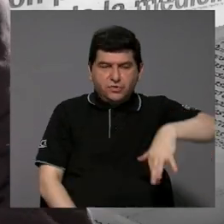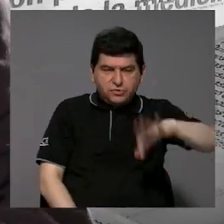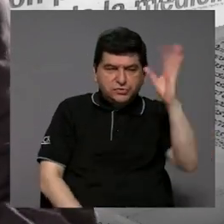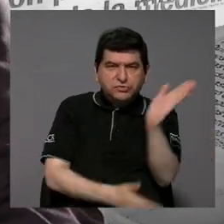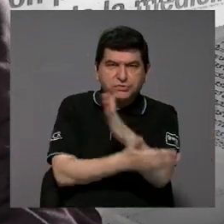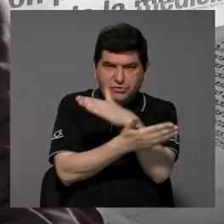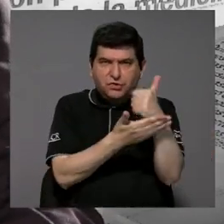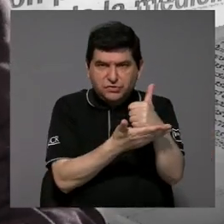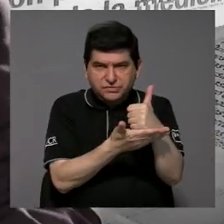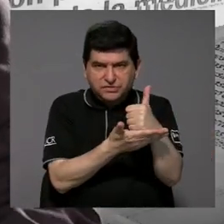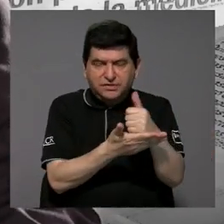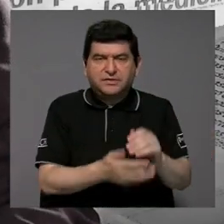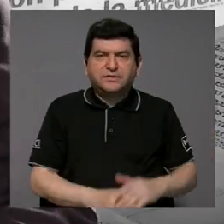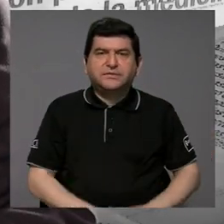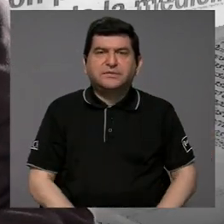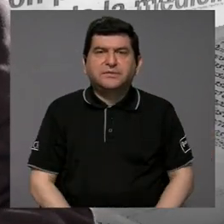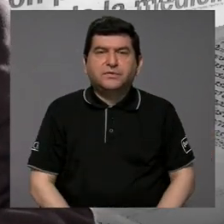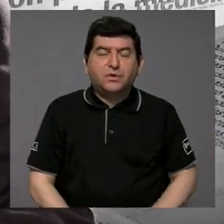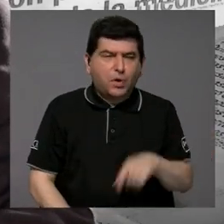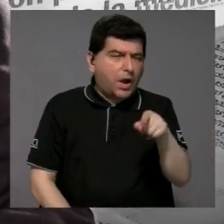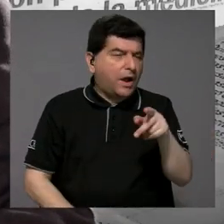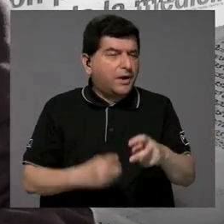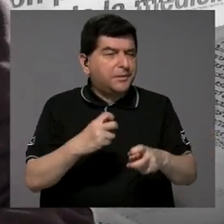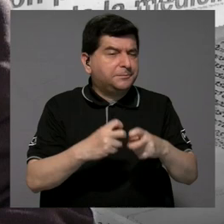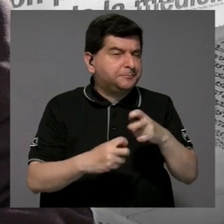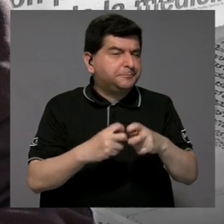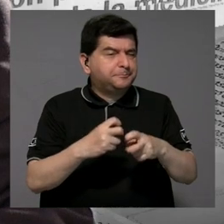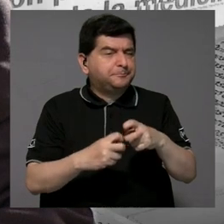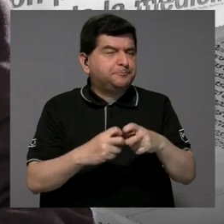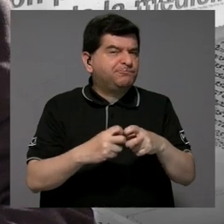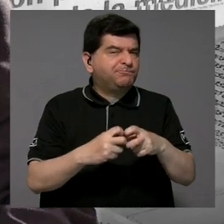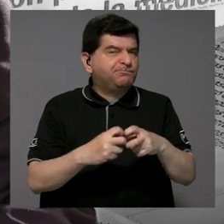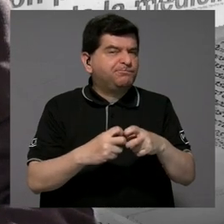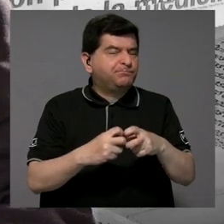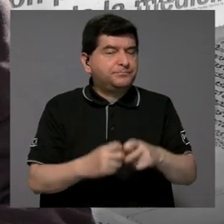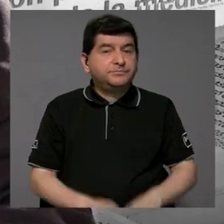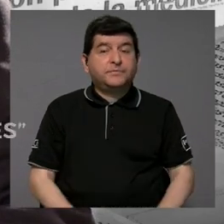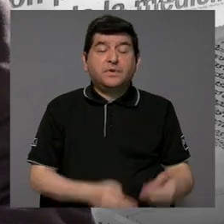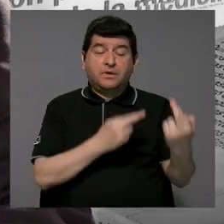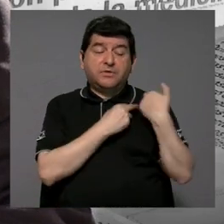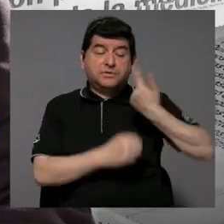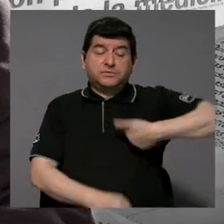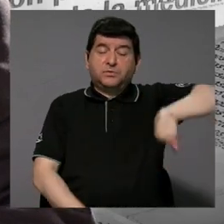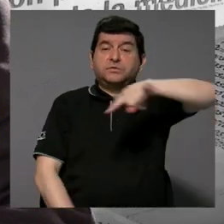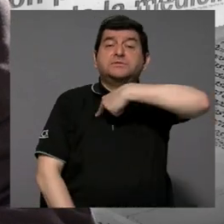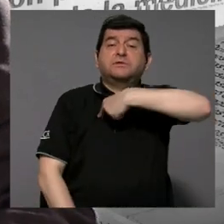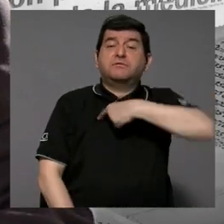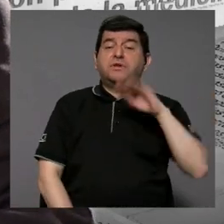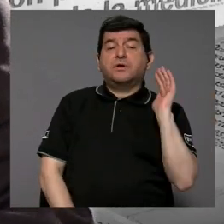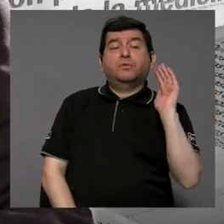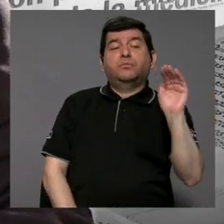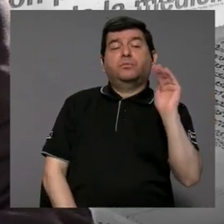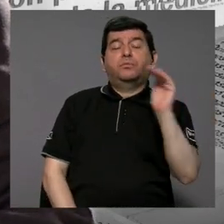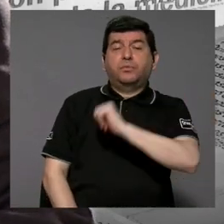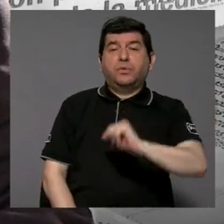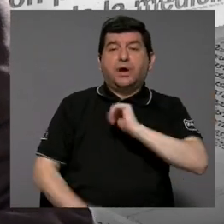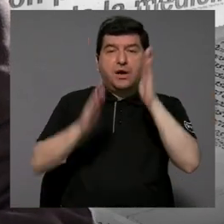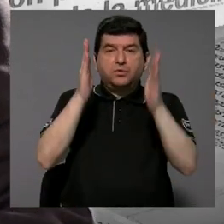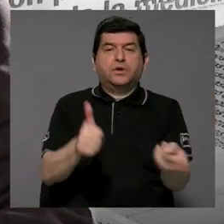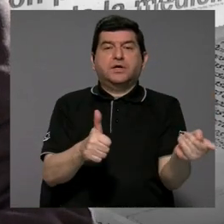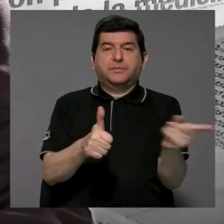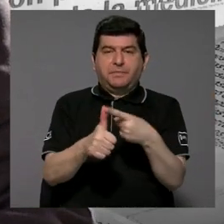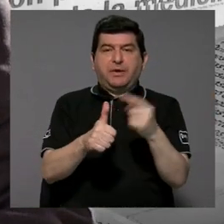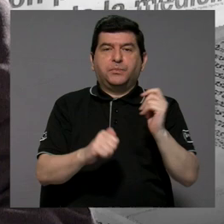algo problemático, es un deber de nosotros avisar a las autoridades, primero,